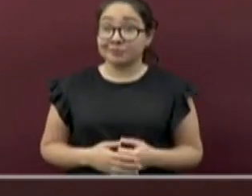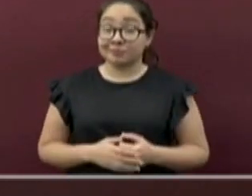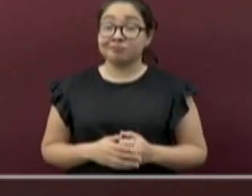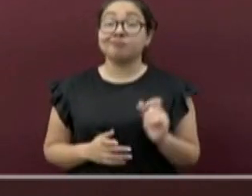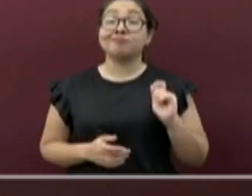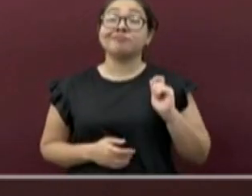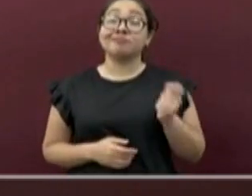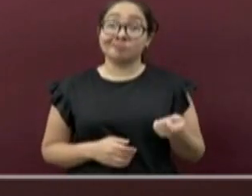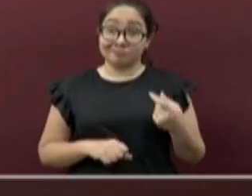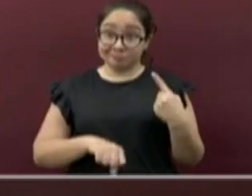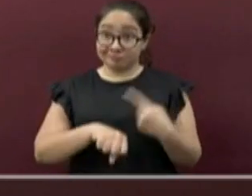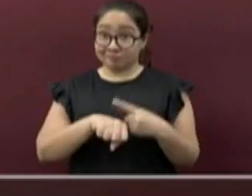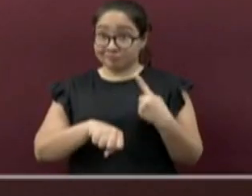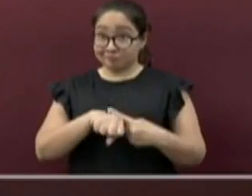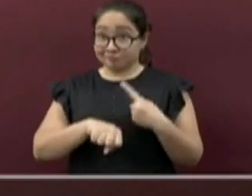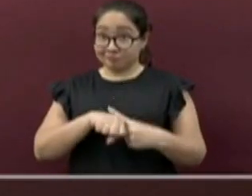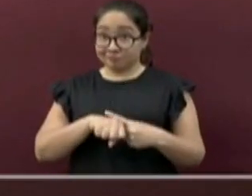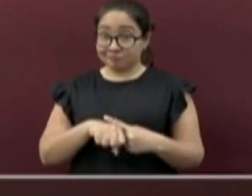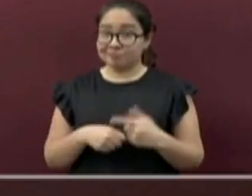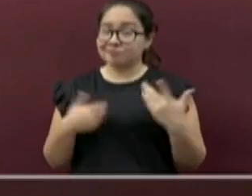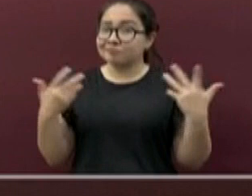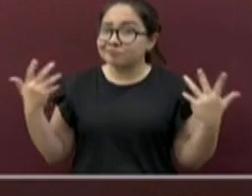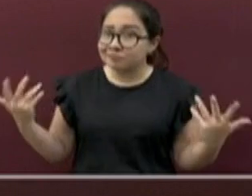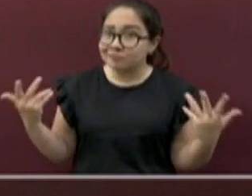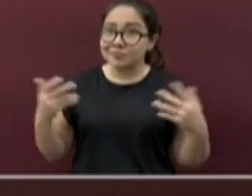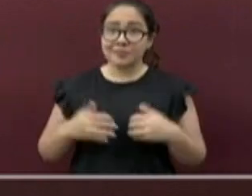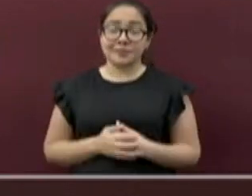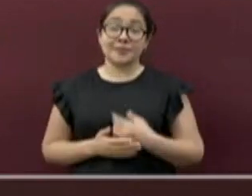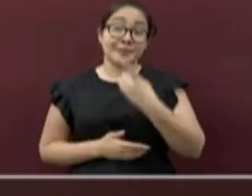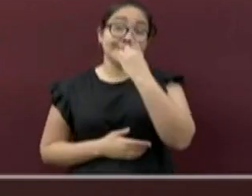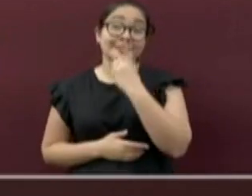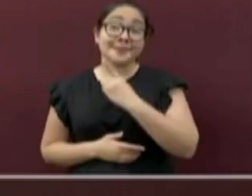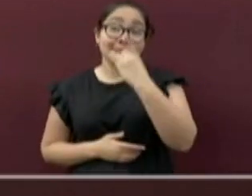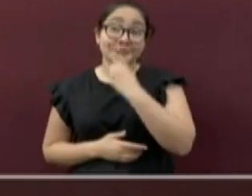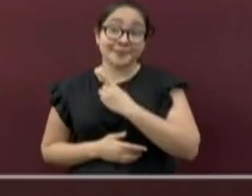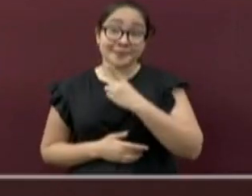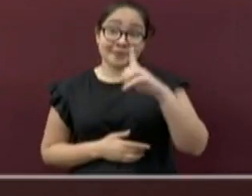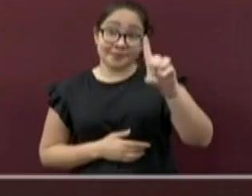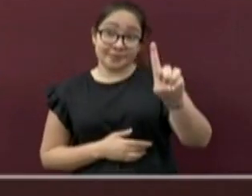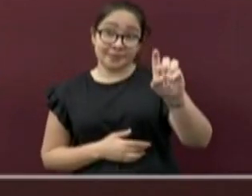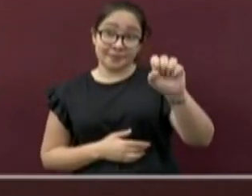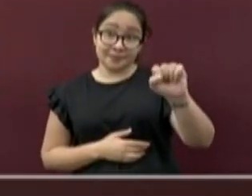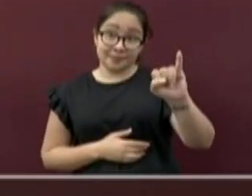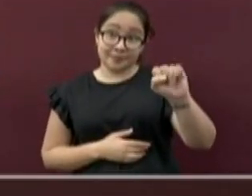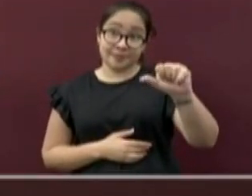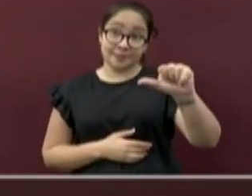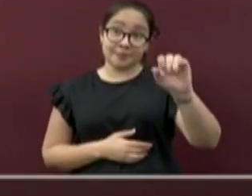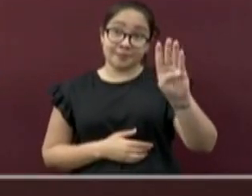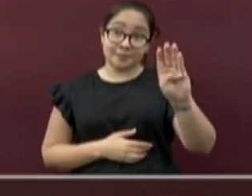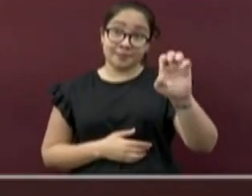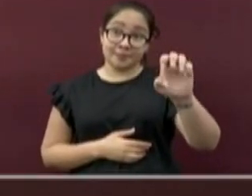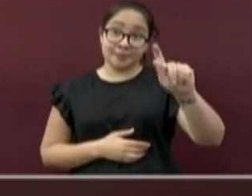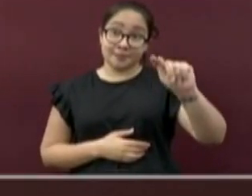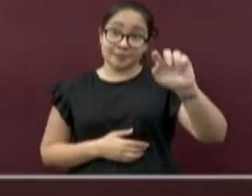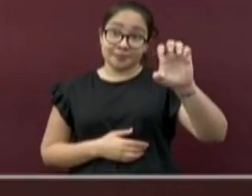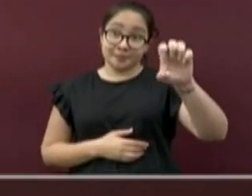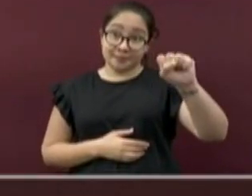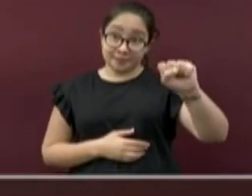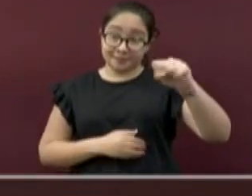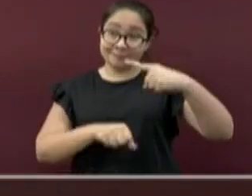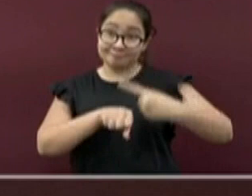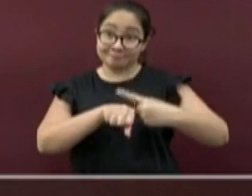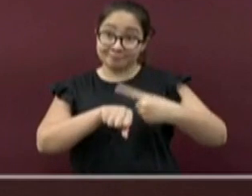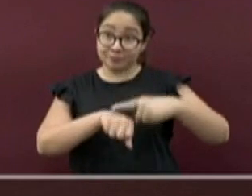padecer esta enfermedad. Estamos hablando de la diabetes. Y es que precisamente hoy, 14 de noviembre,